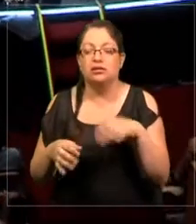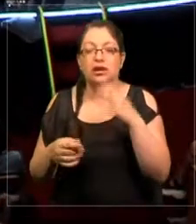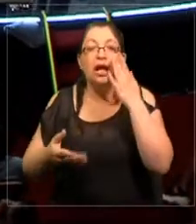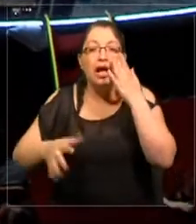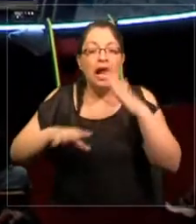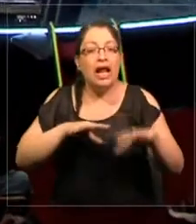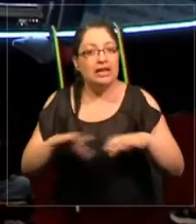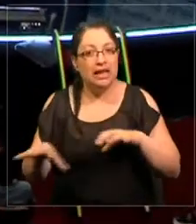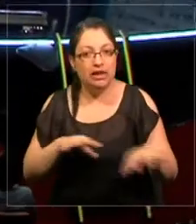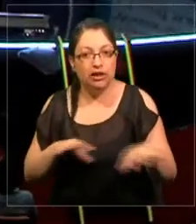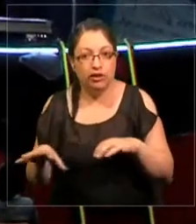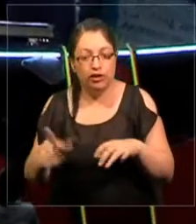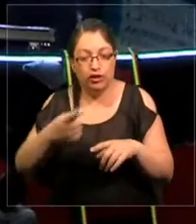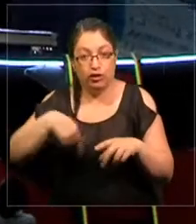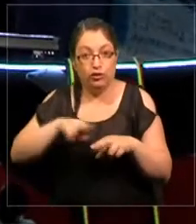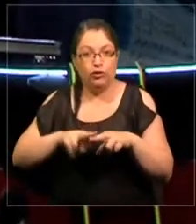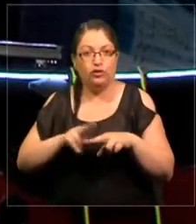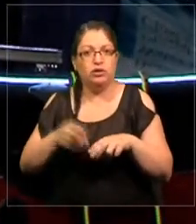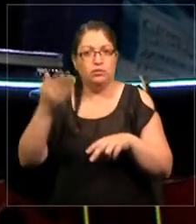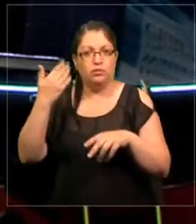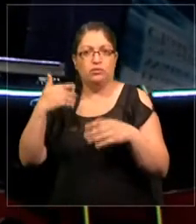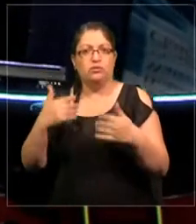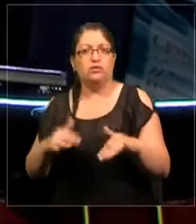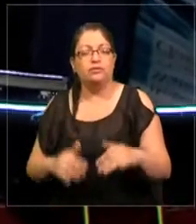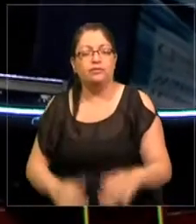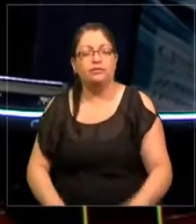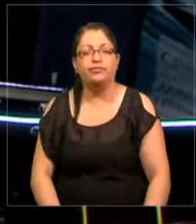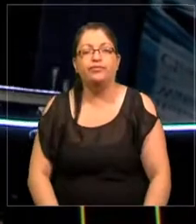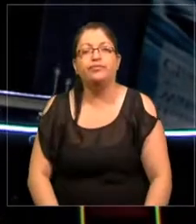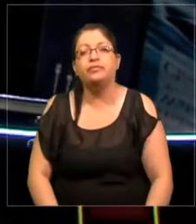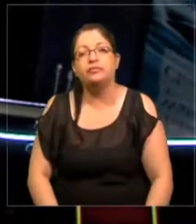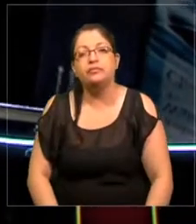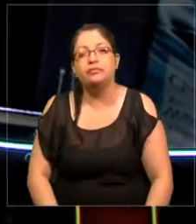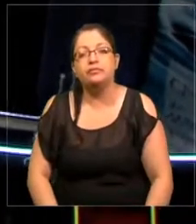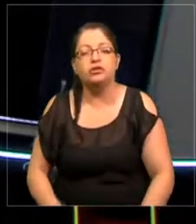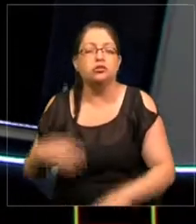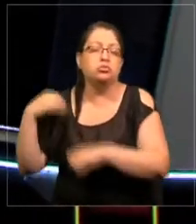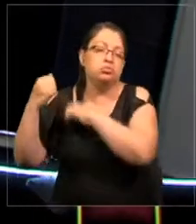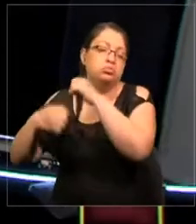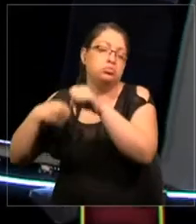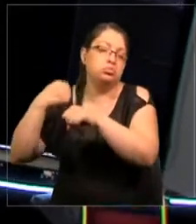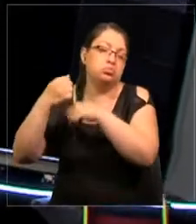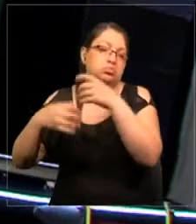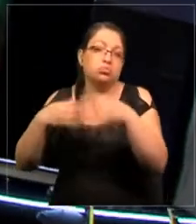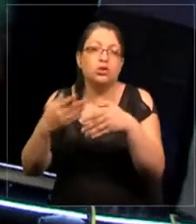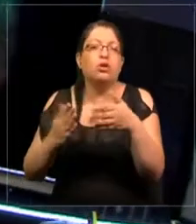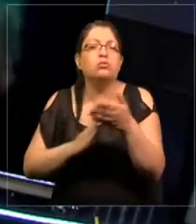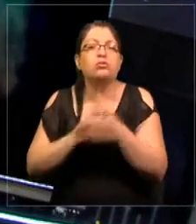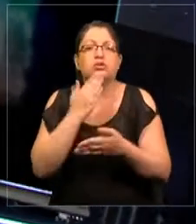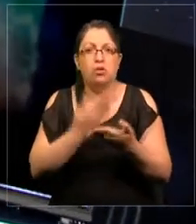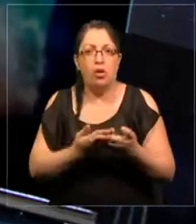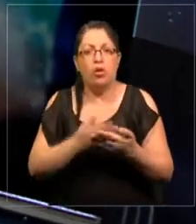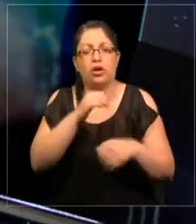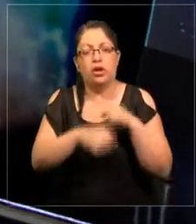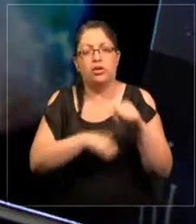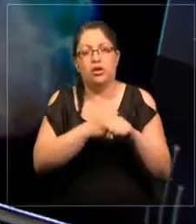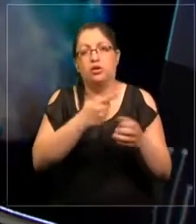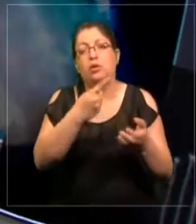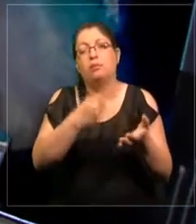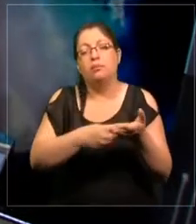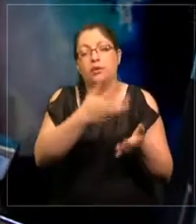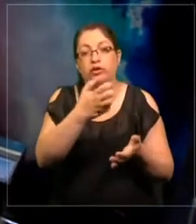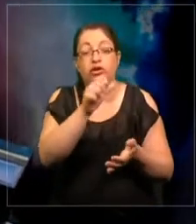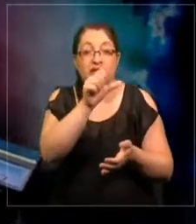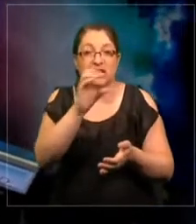acciones que hicimos a lo largo de los años empezó en los años 60 con un